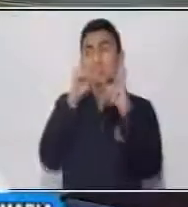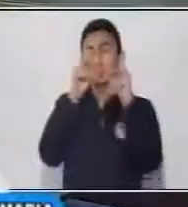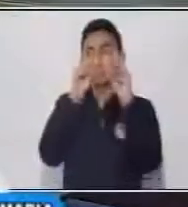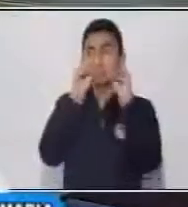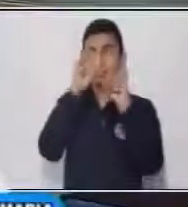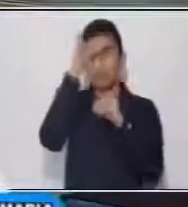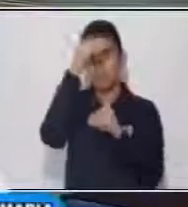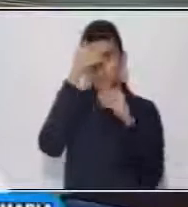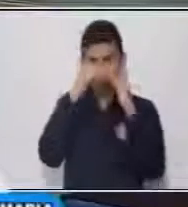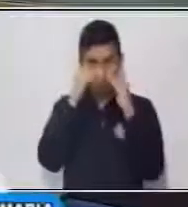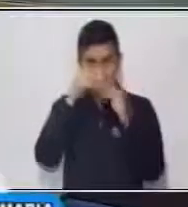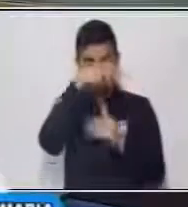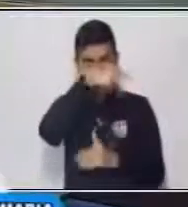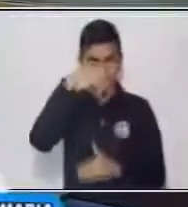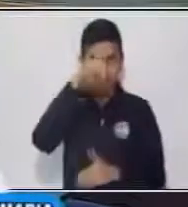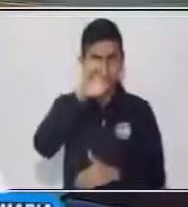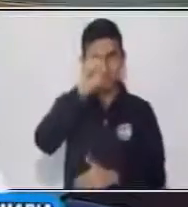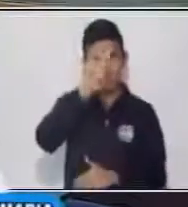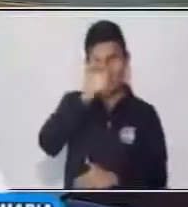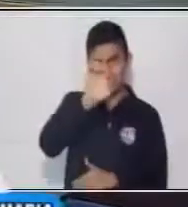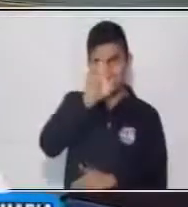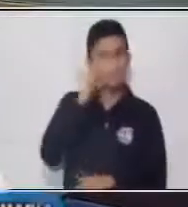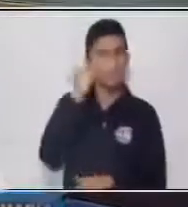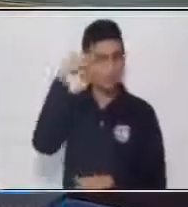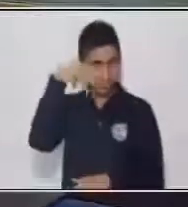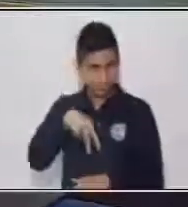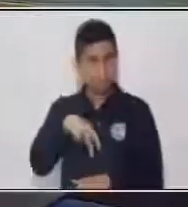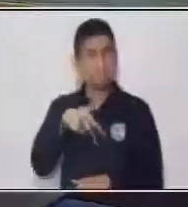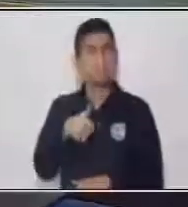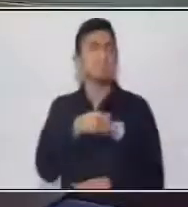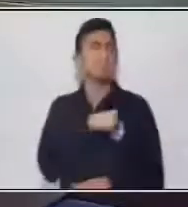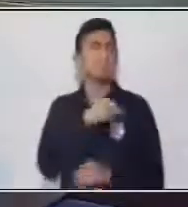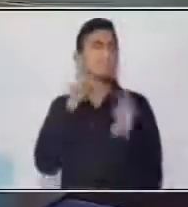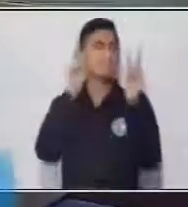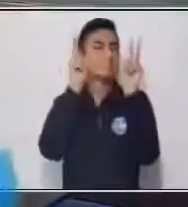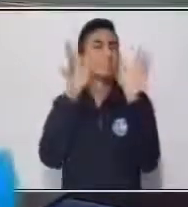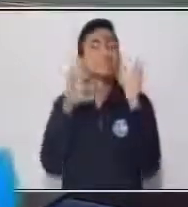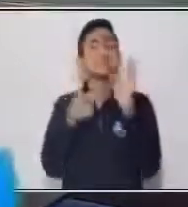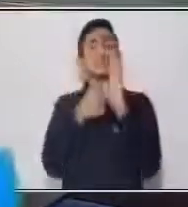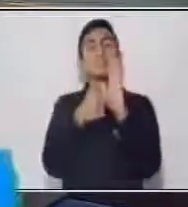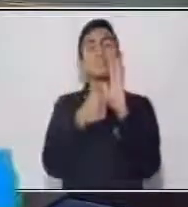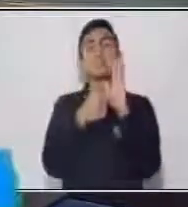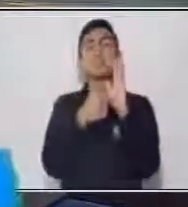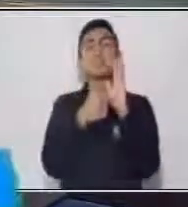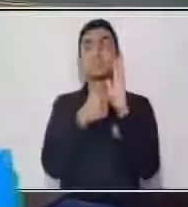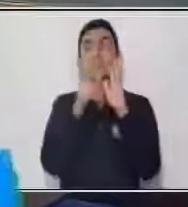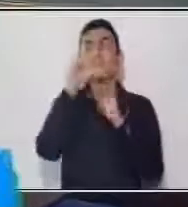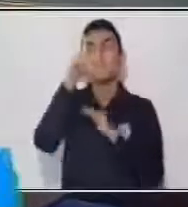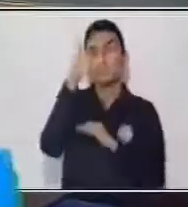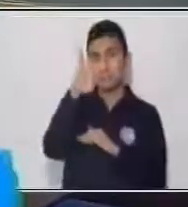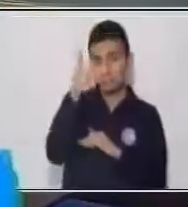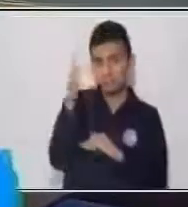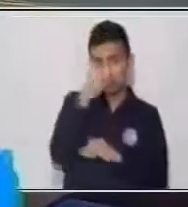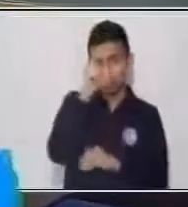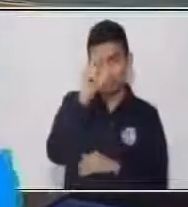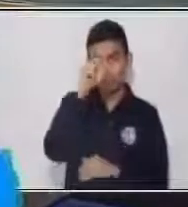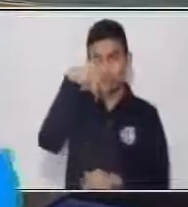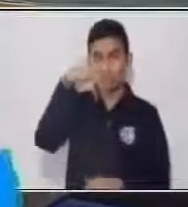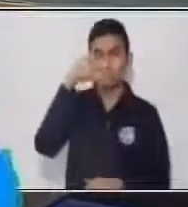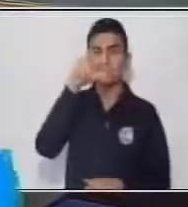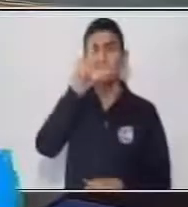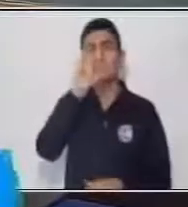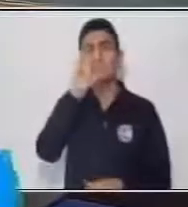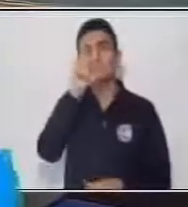Aprendo en Casa. Yo soy Evelyn Castañeda y en esta oportunidad desarrollaremos el tema La Conclusión del Área de